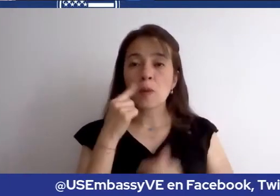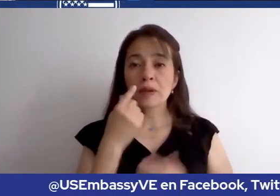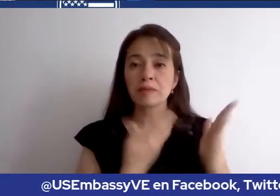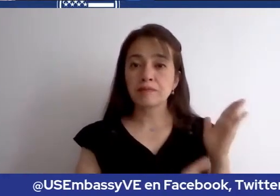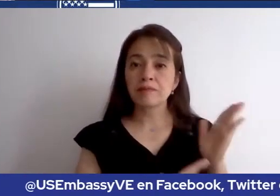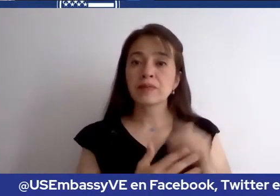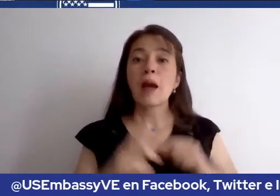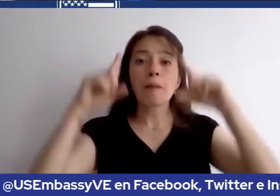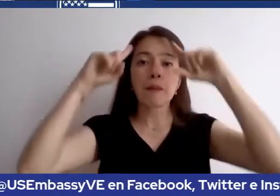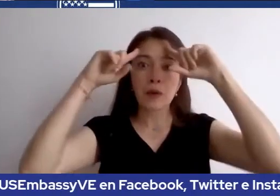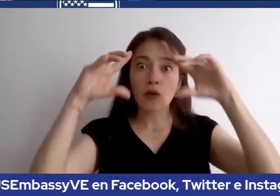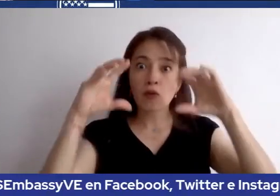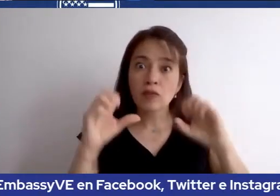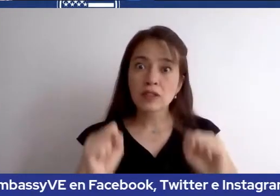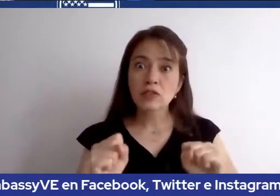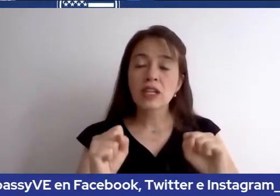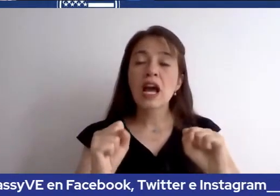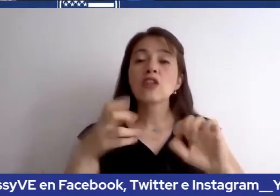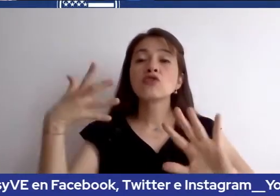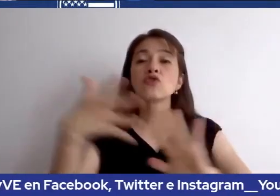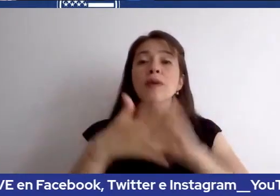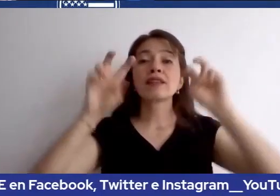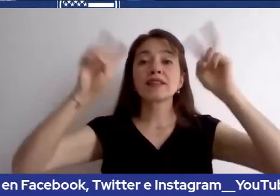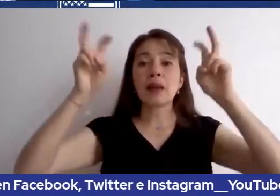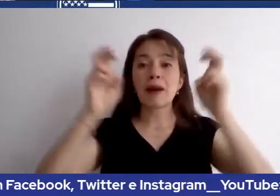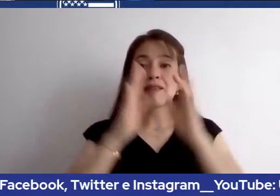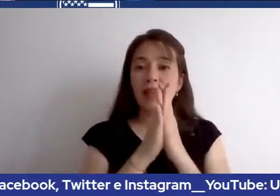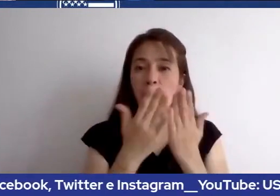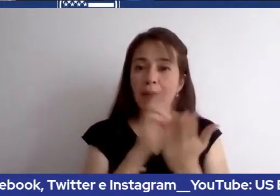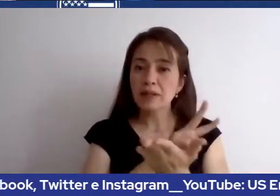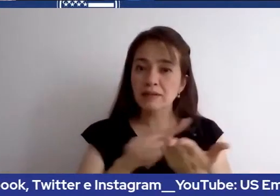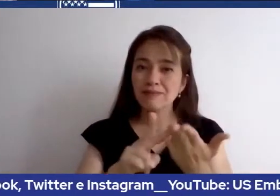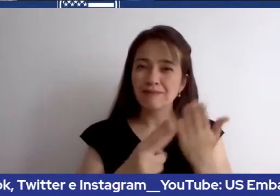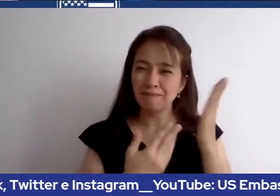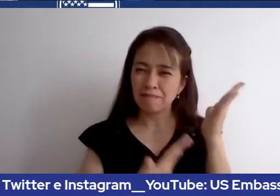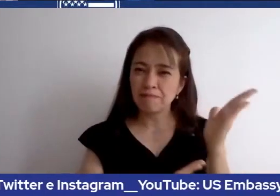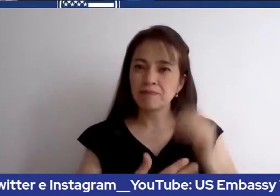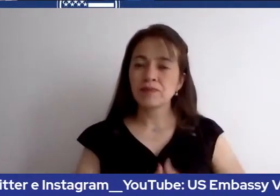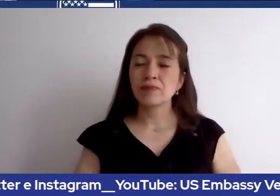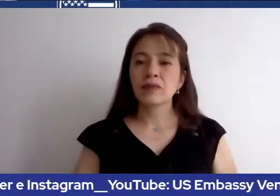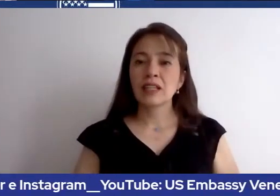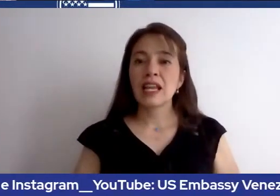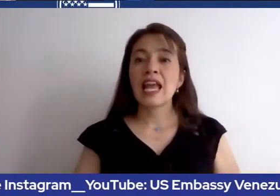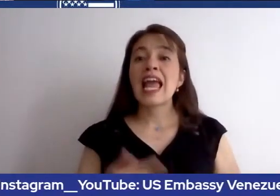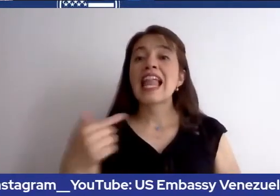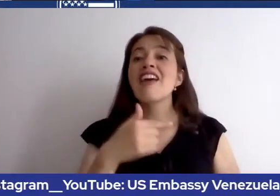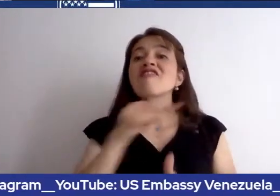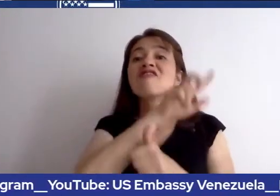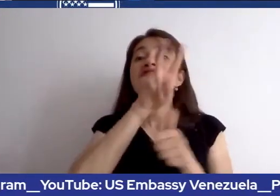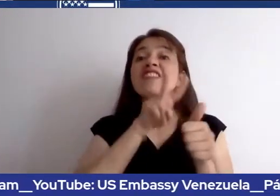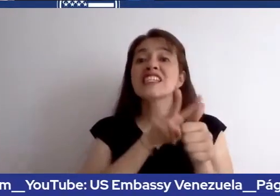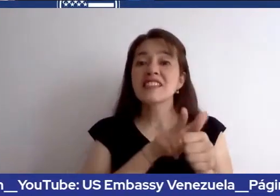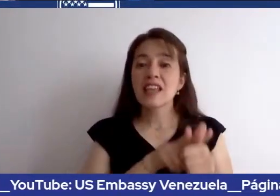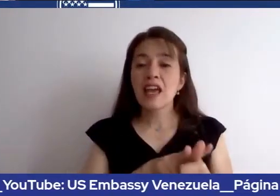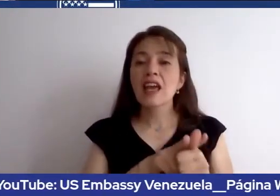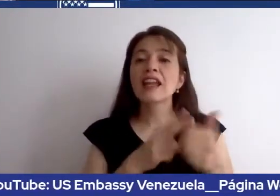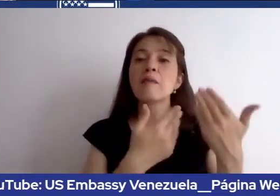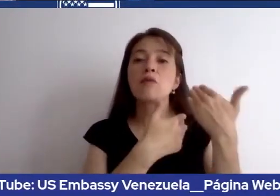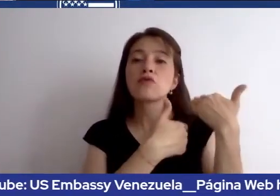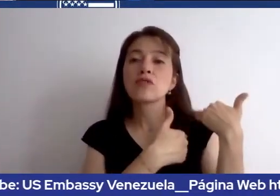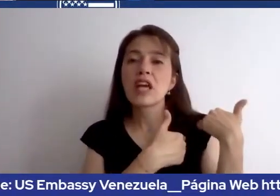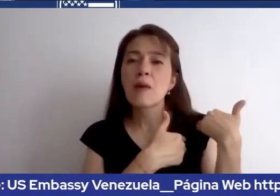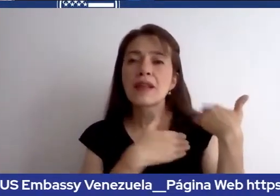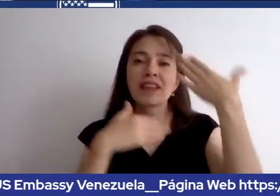experto a su asuntos consulares con tren es un vice de consul encargado de atención a